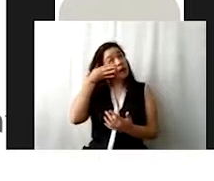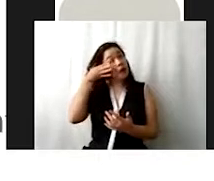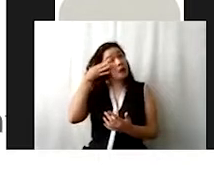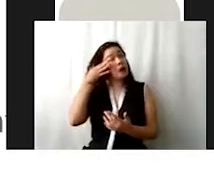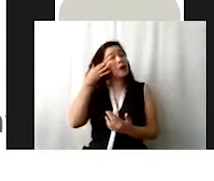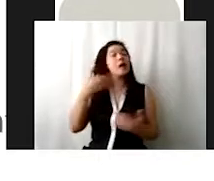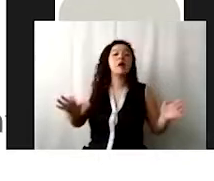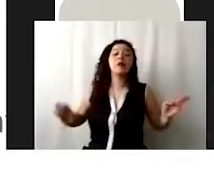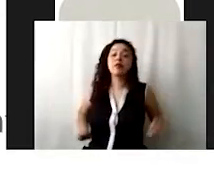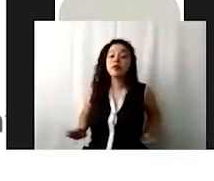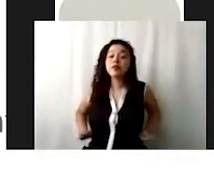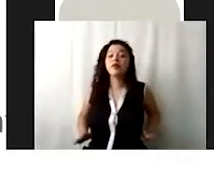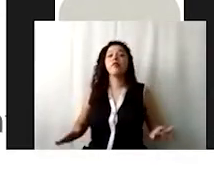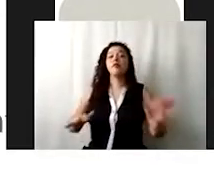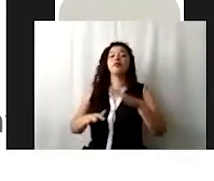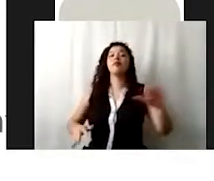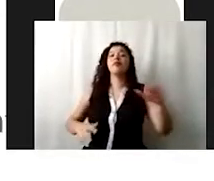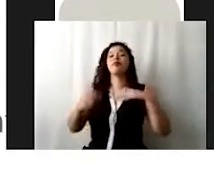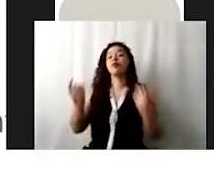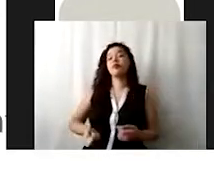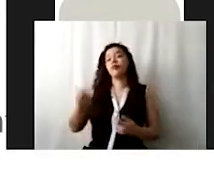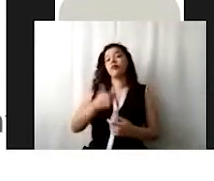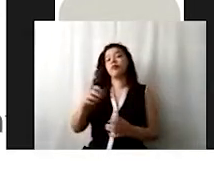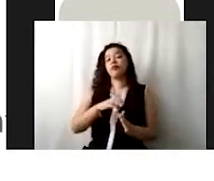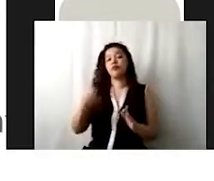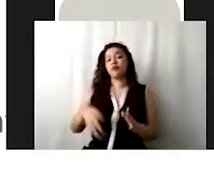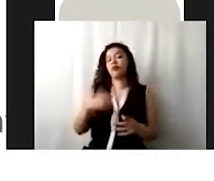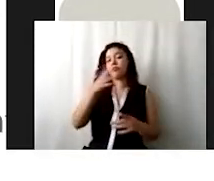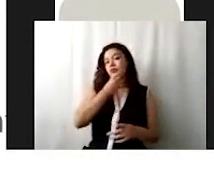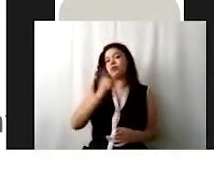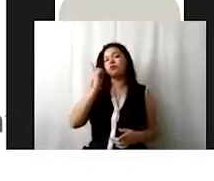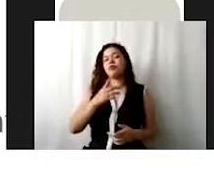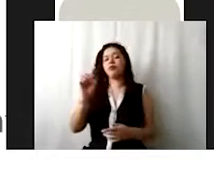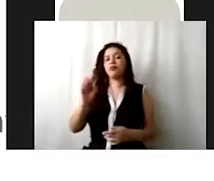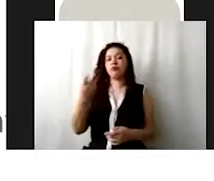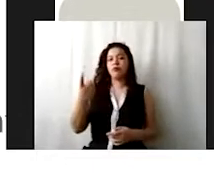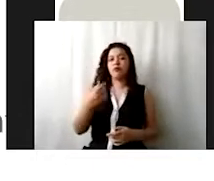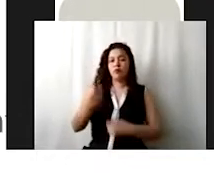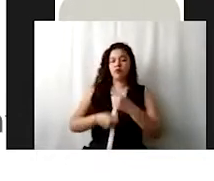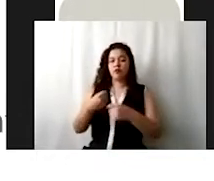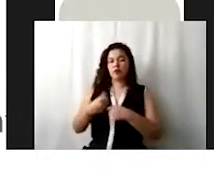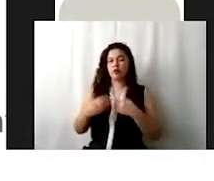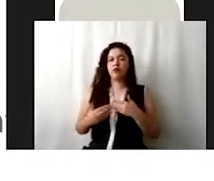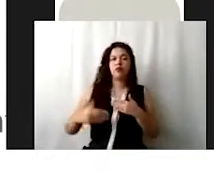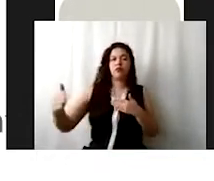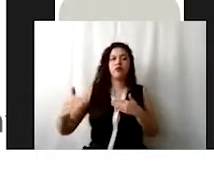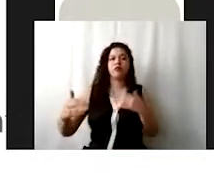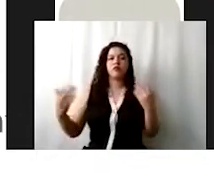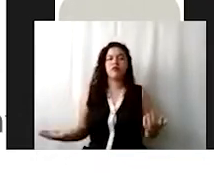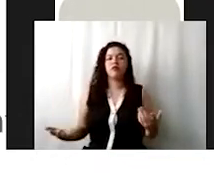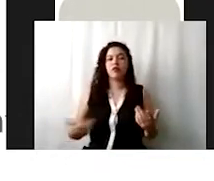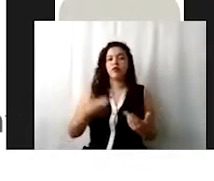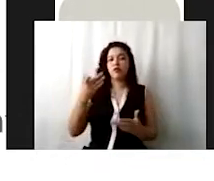distan del primer ejemplo, que son hombres y mujeres de 61 años en adelante, de escasos recursos